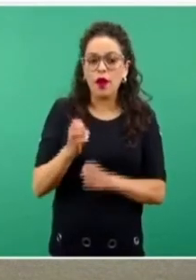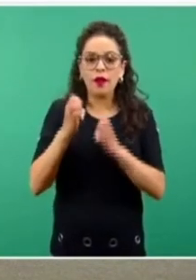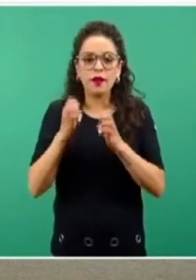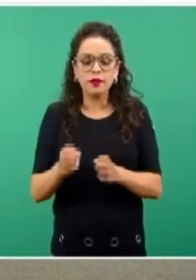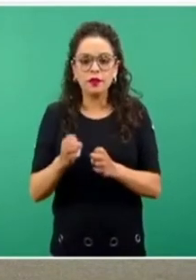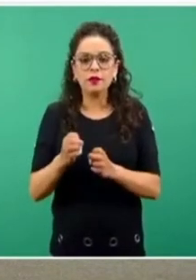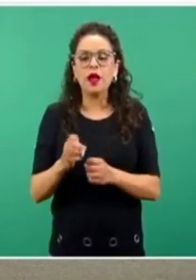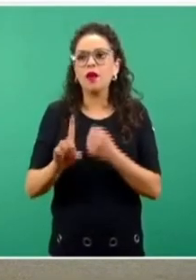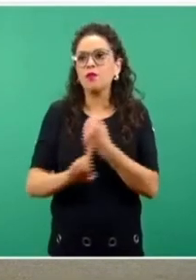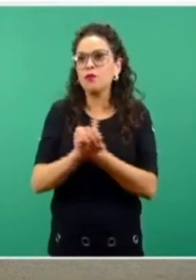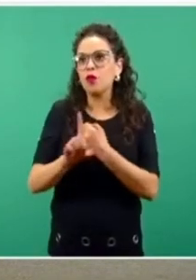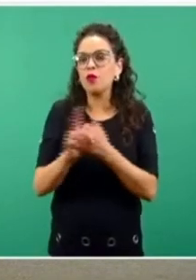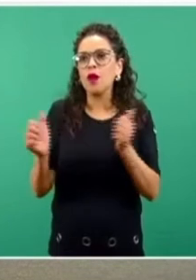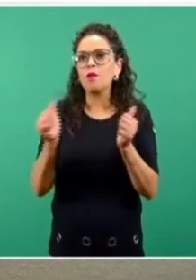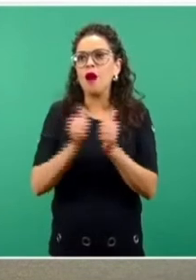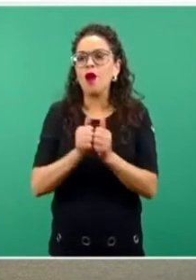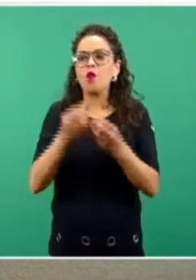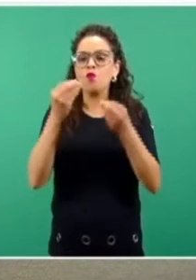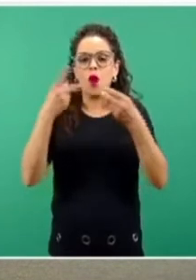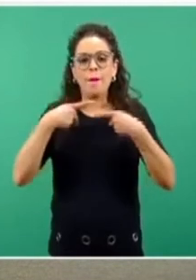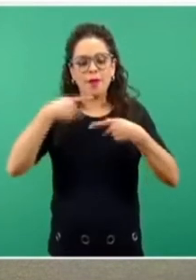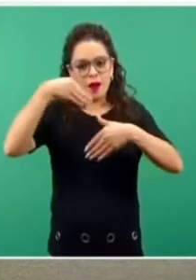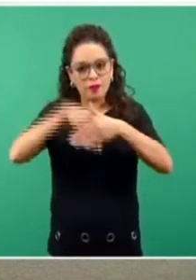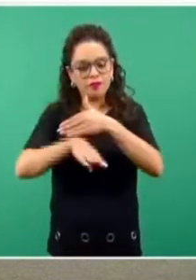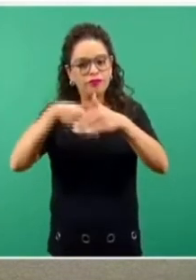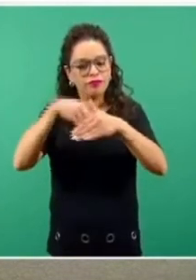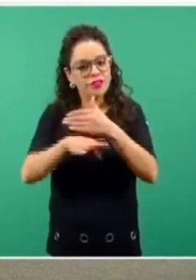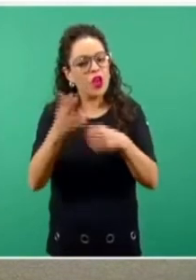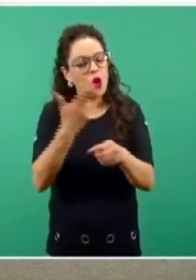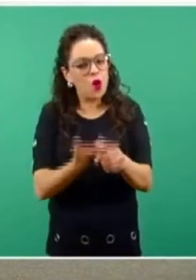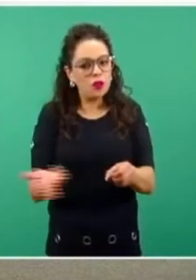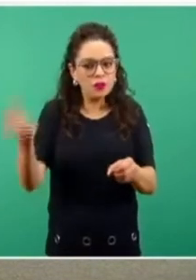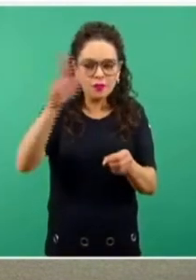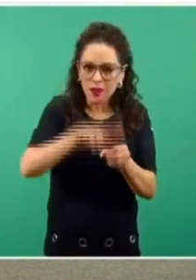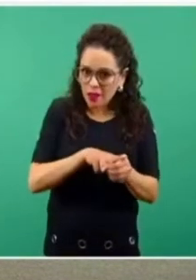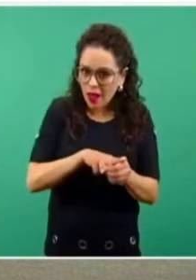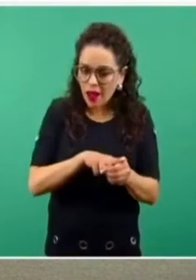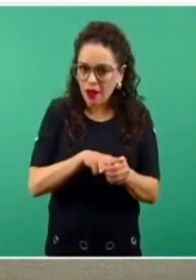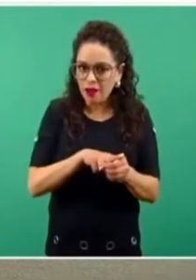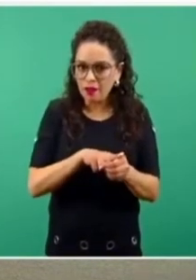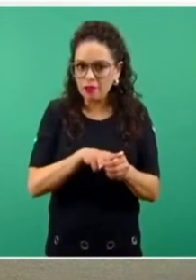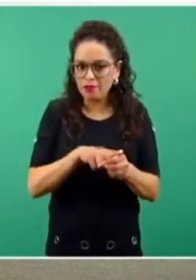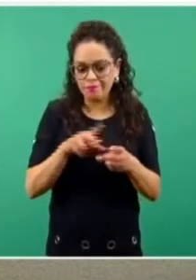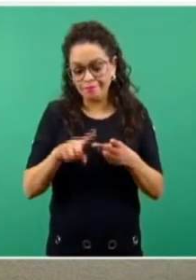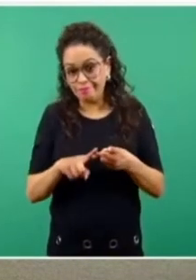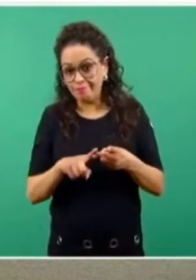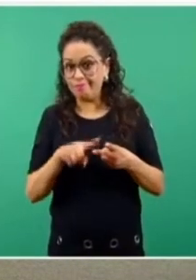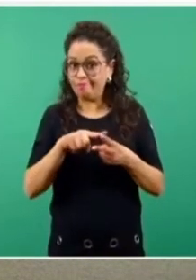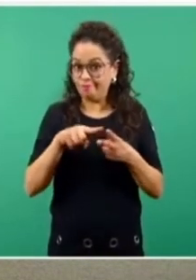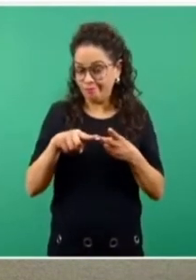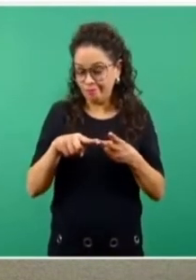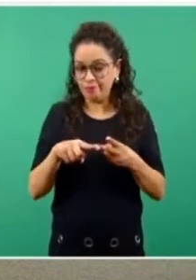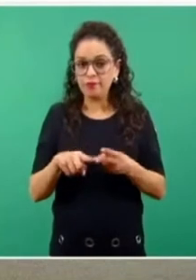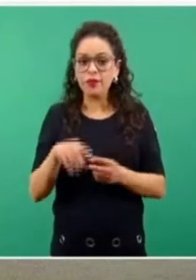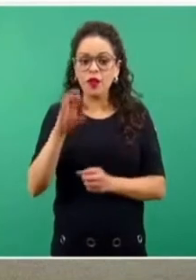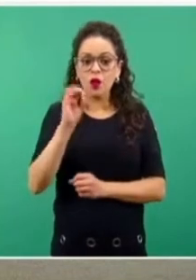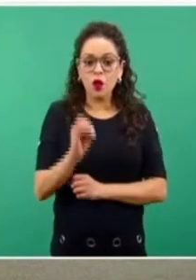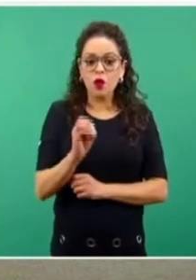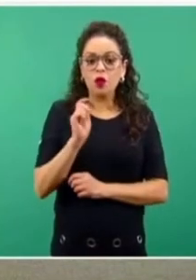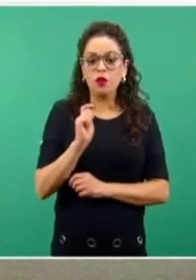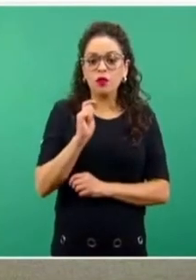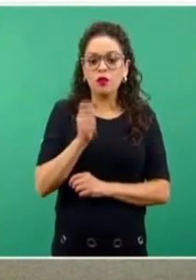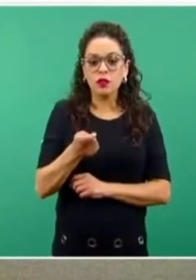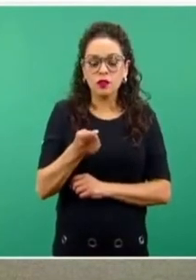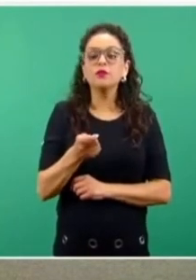capacidad hospitalaria, o es decir, estamos teniendo o está teniendo esta entidad todavía ingresos y una tasa de